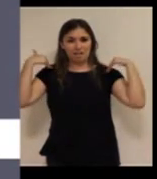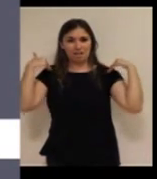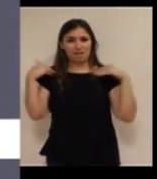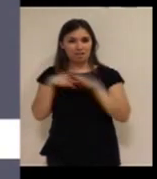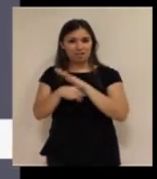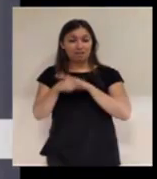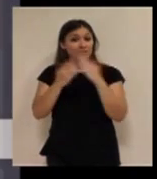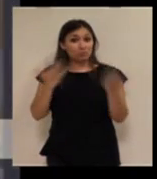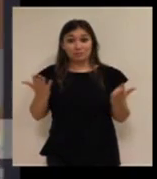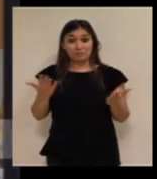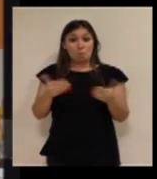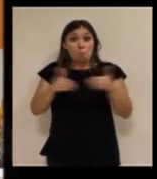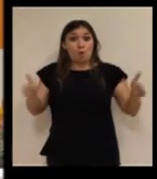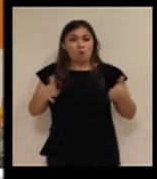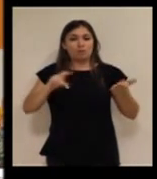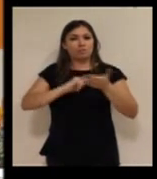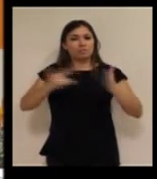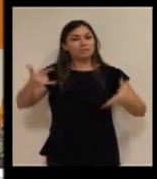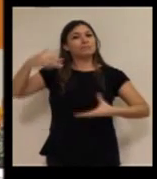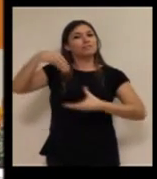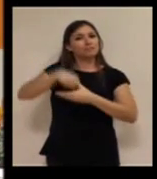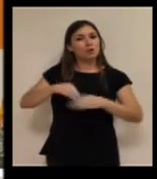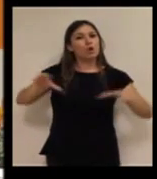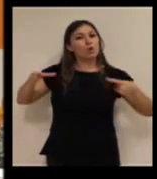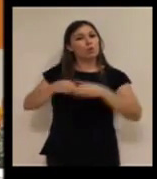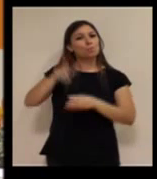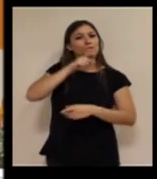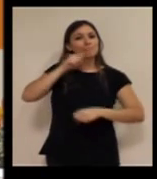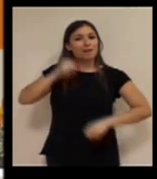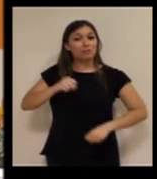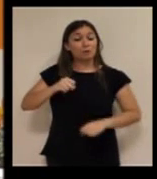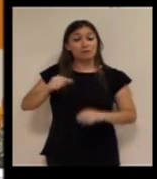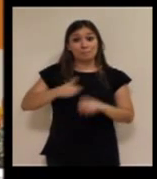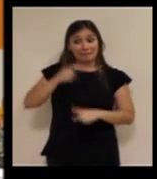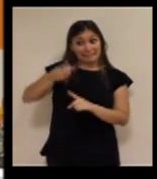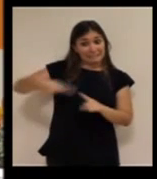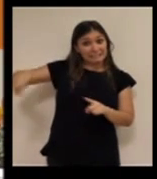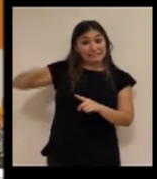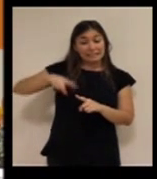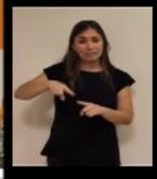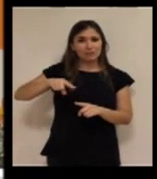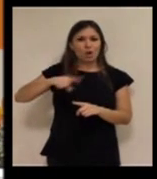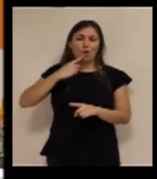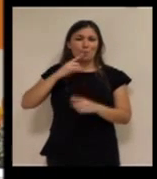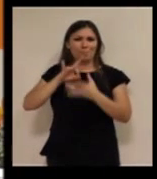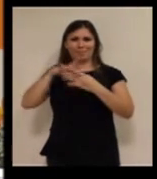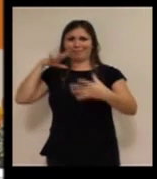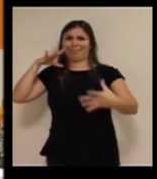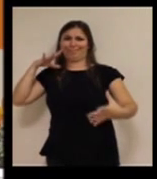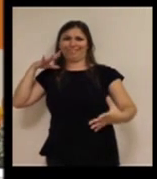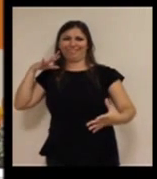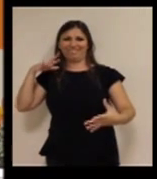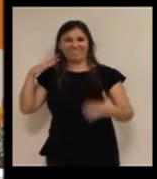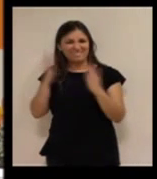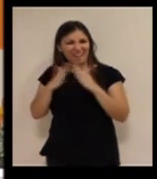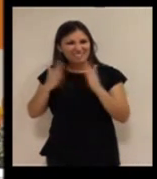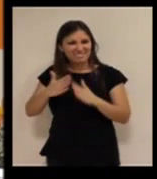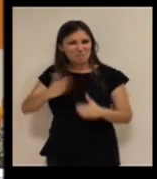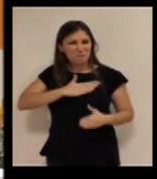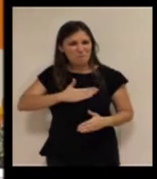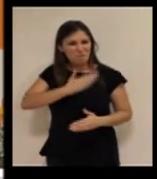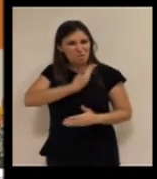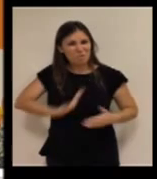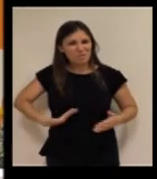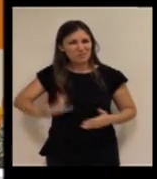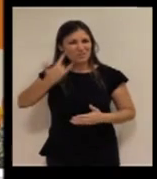metiendo una tecnología dirigiéndonos a un colectivo de personas mayores que eran precisamente los que estaban más lejos de tener el teléfono una línea propia en